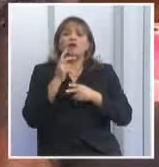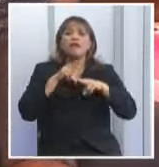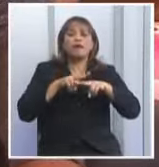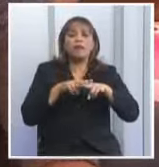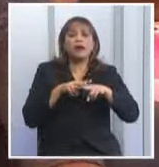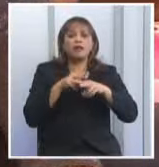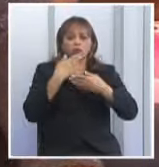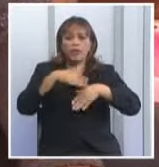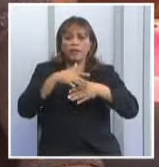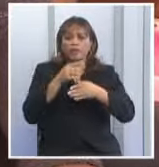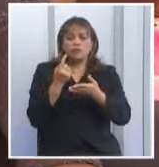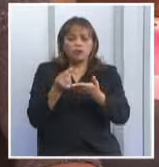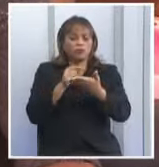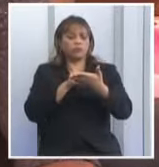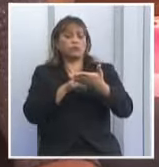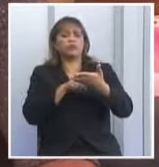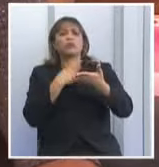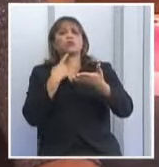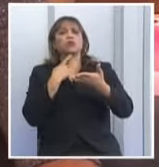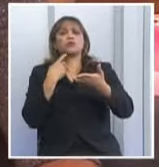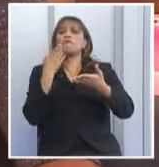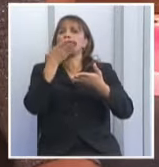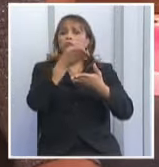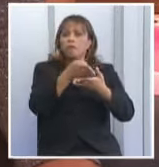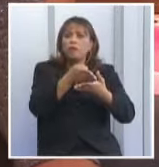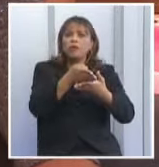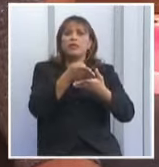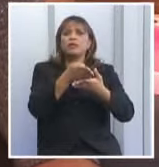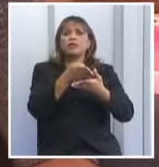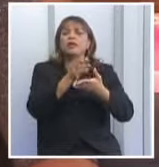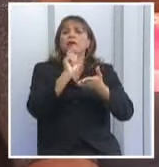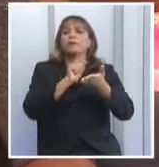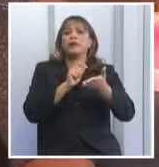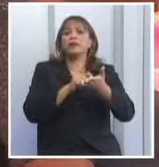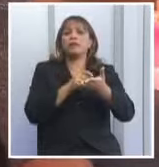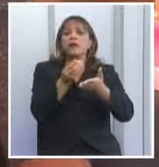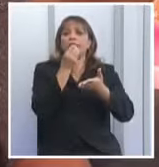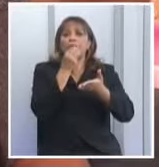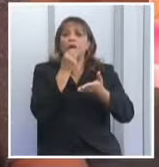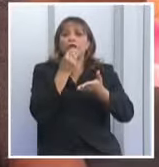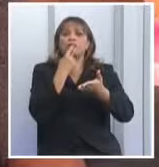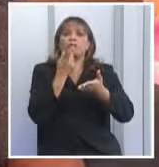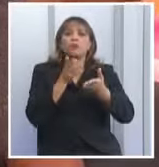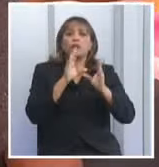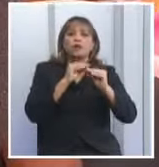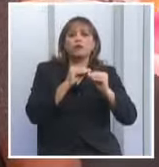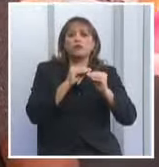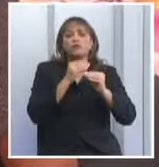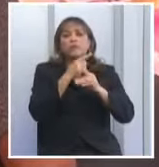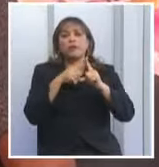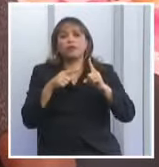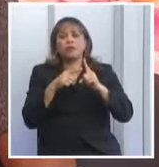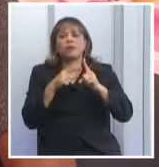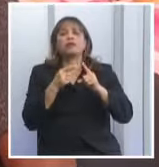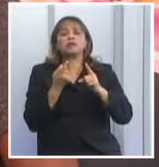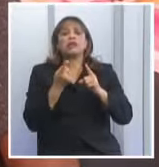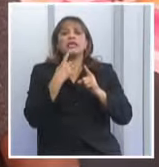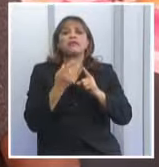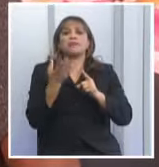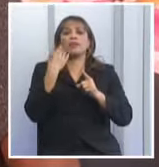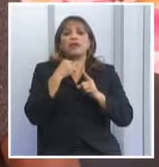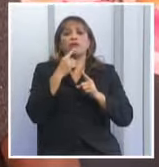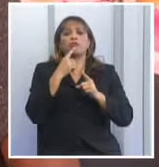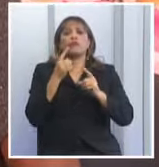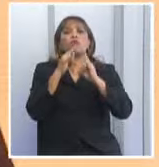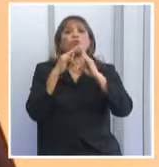La Habana y fui y me inscribí para el almuerzo y la comida y de ahí me dijeron,